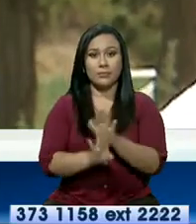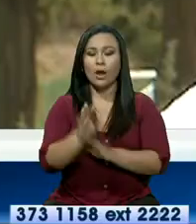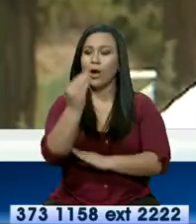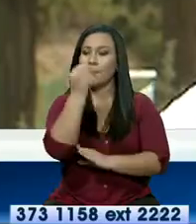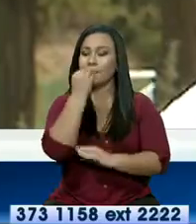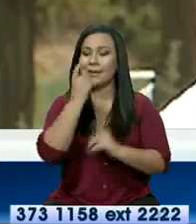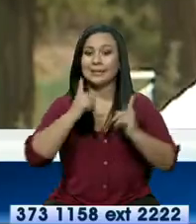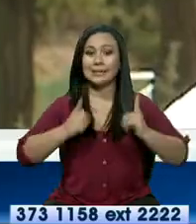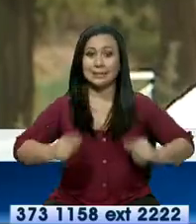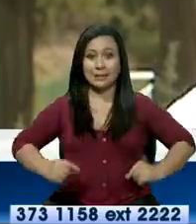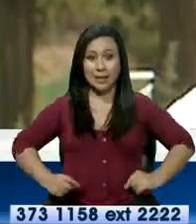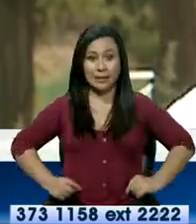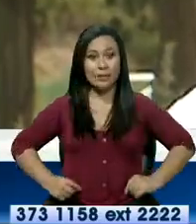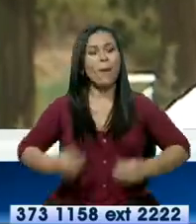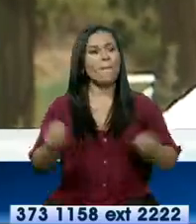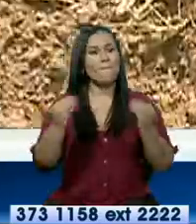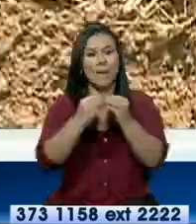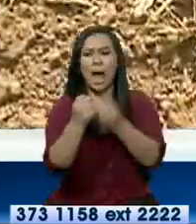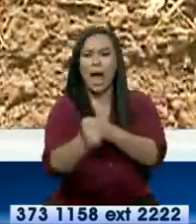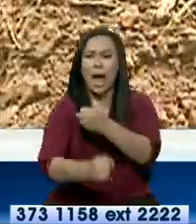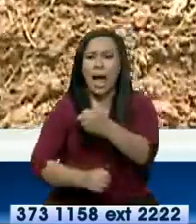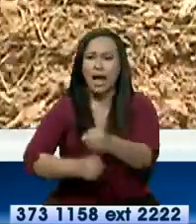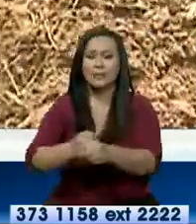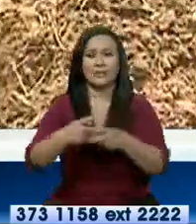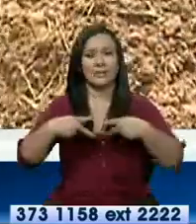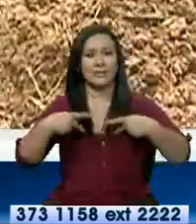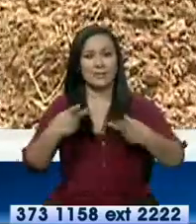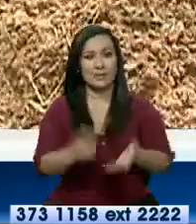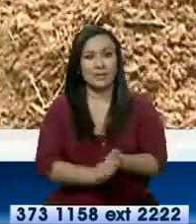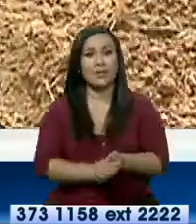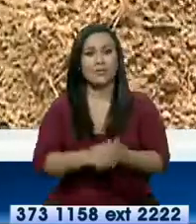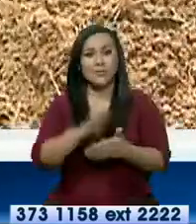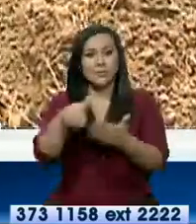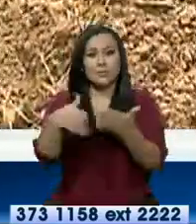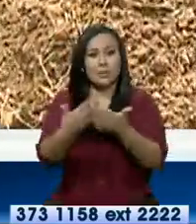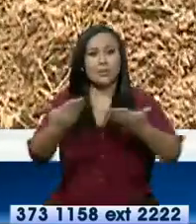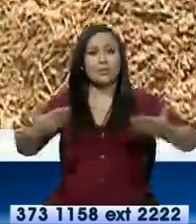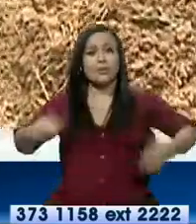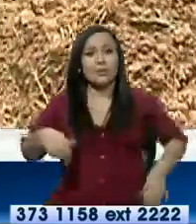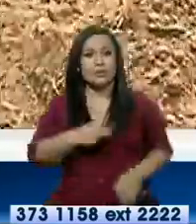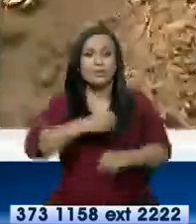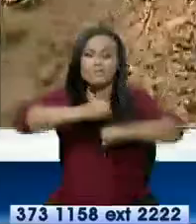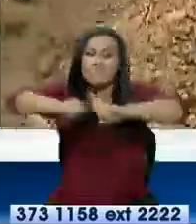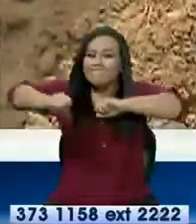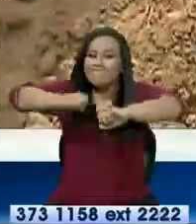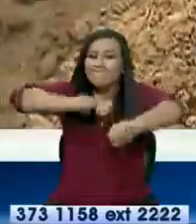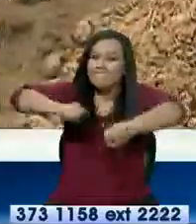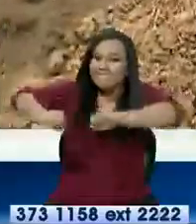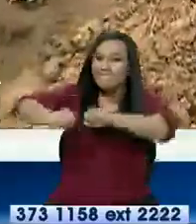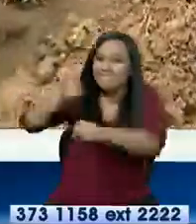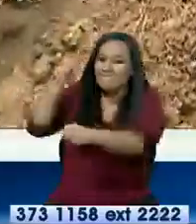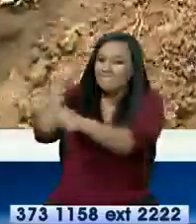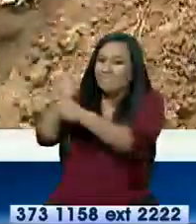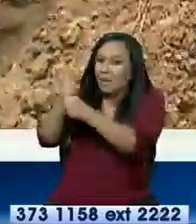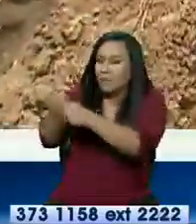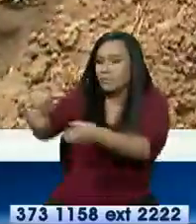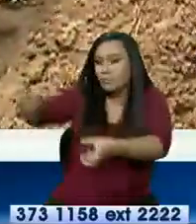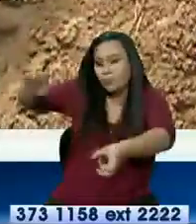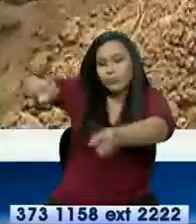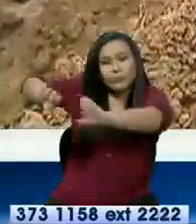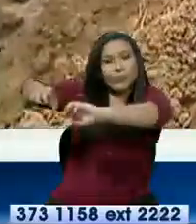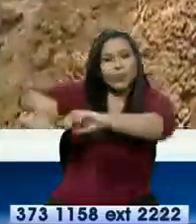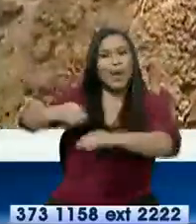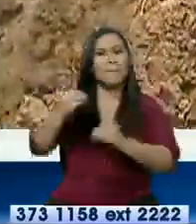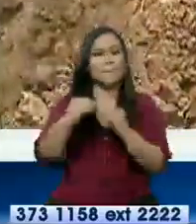alarga la vida y en todos los productos nosotros estamos empeñados en abonar con lo que